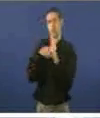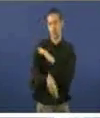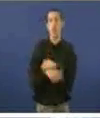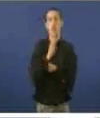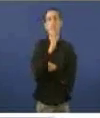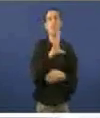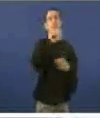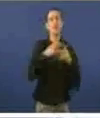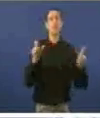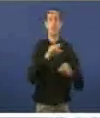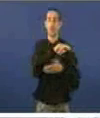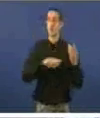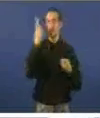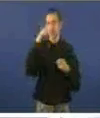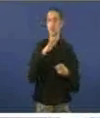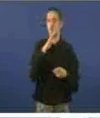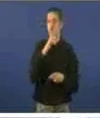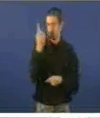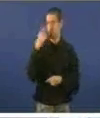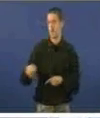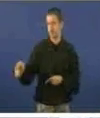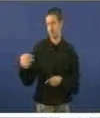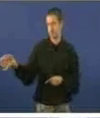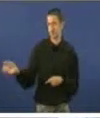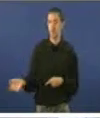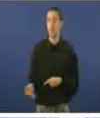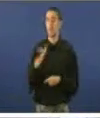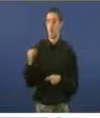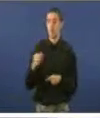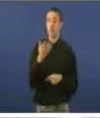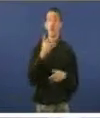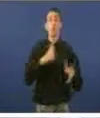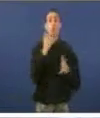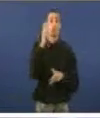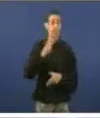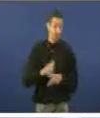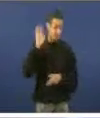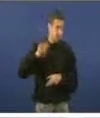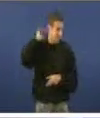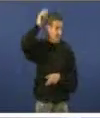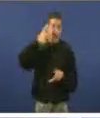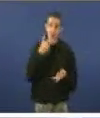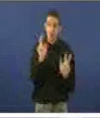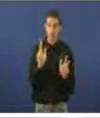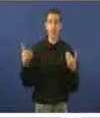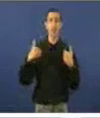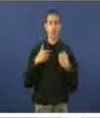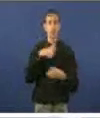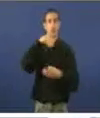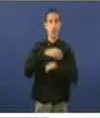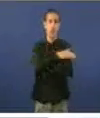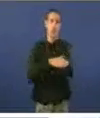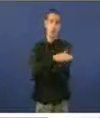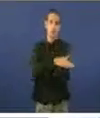pasando na compañía da radiotelevisión de Galiza. E calquera demócrata e calquera responsável dun goberno, cando